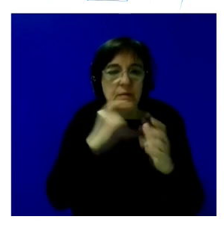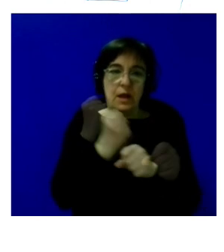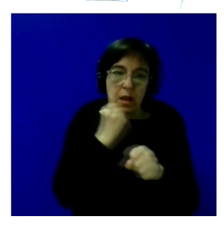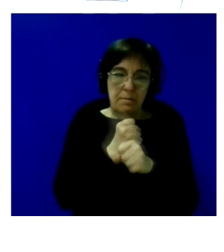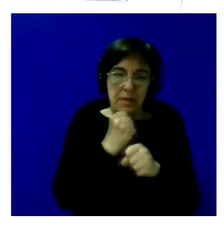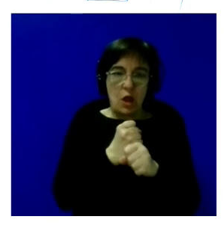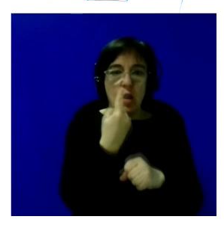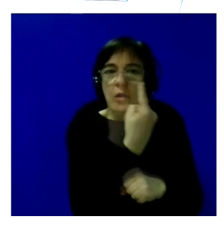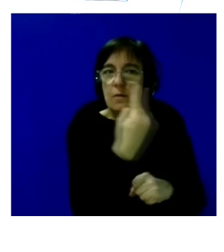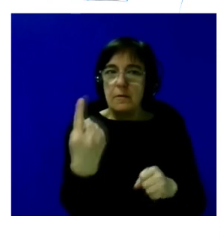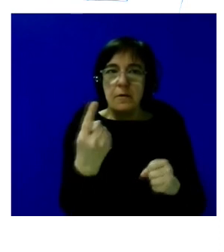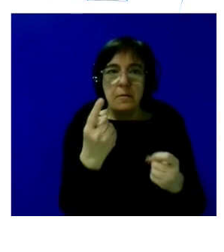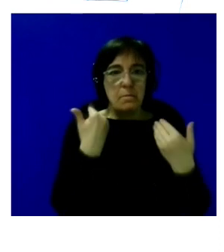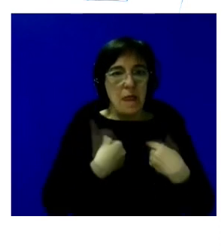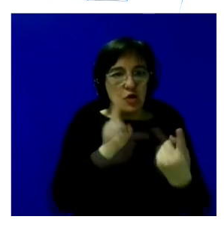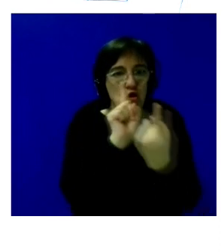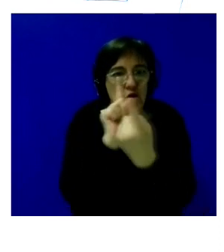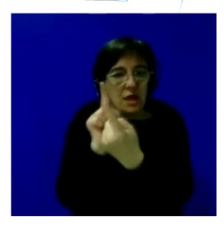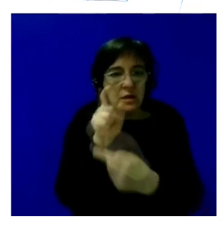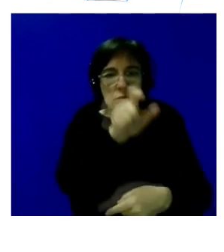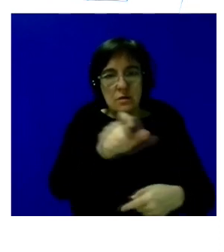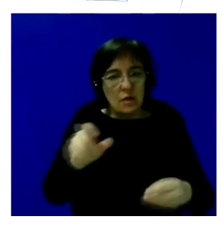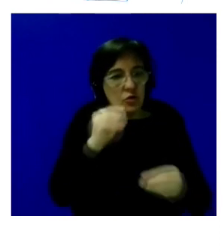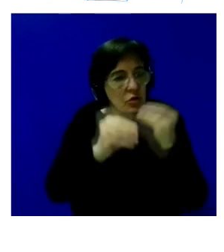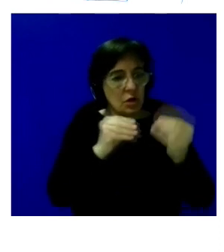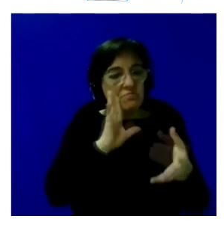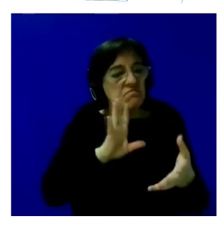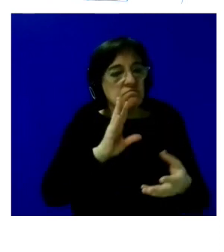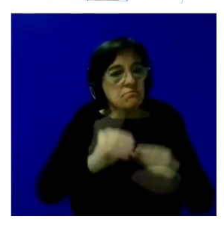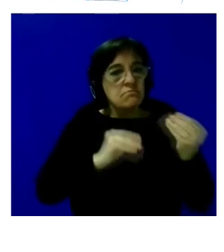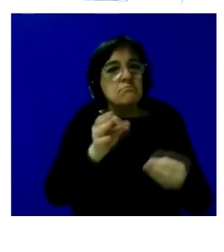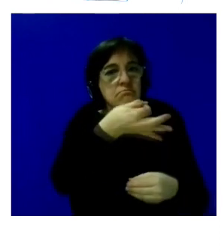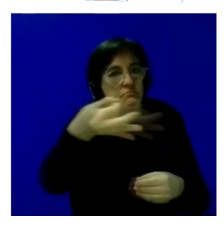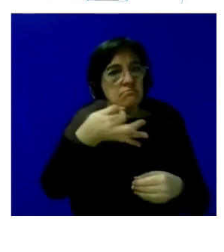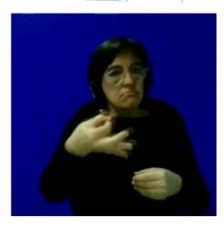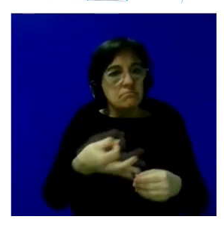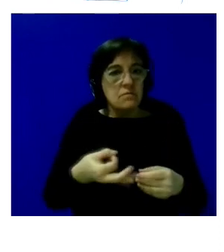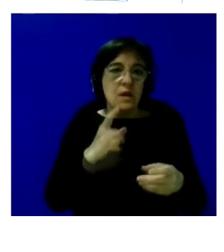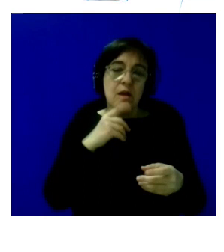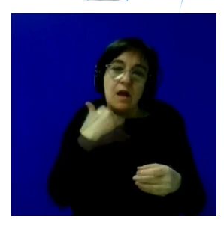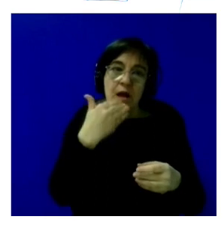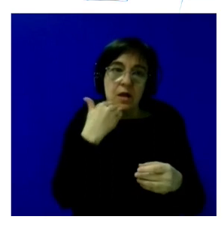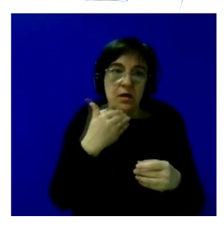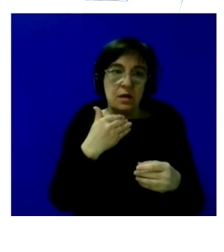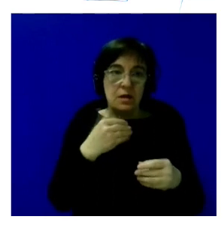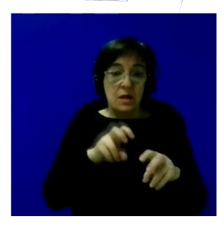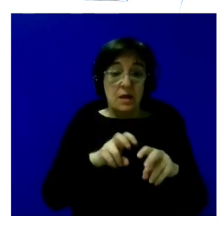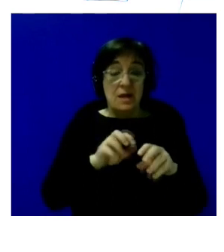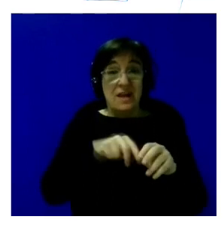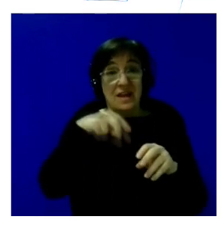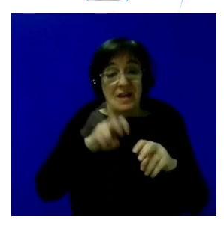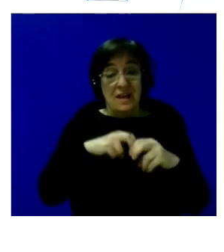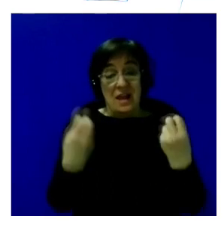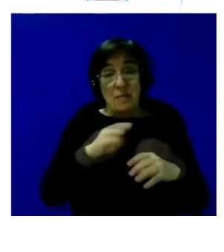personalizado creemos que que ha realizado y que se ha visto como viable pero bueno será algo que en la mesa posterior pues